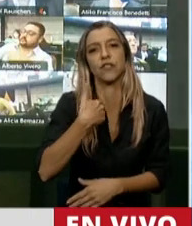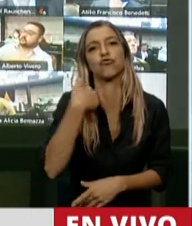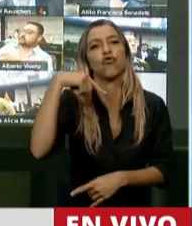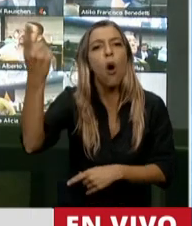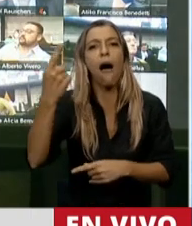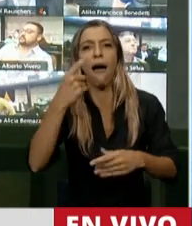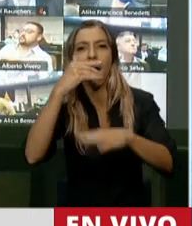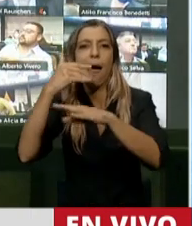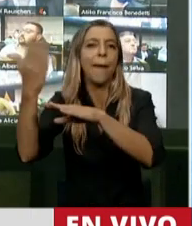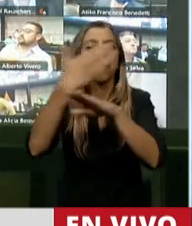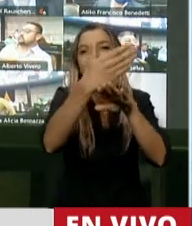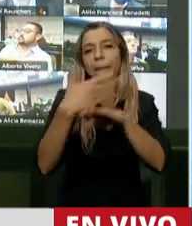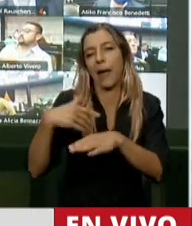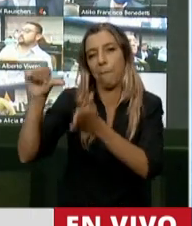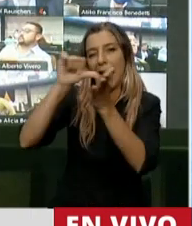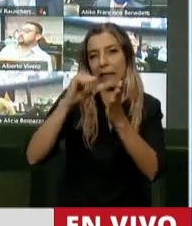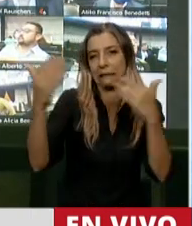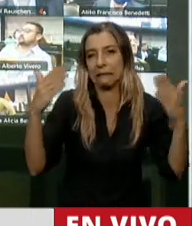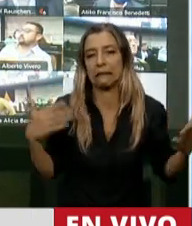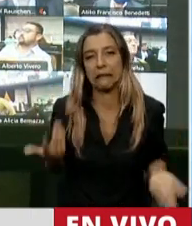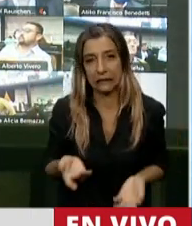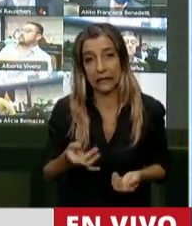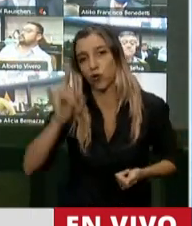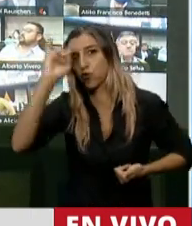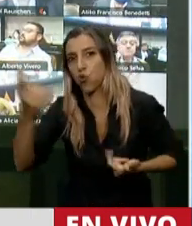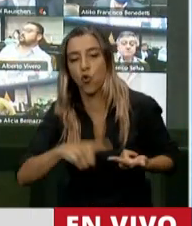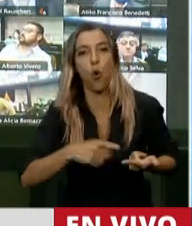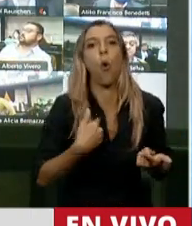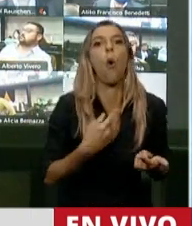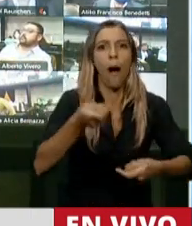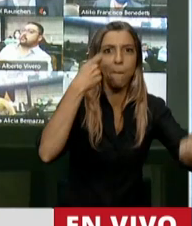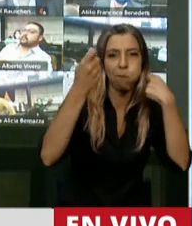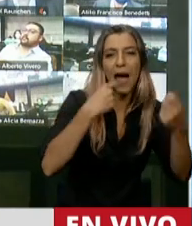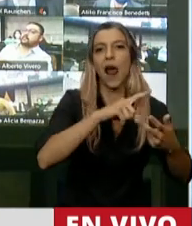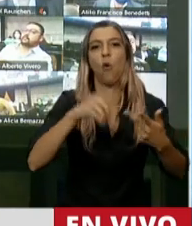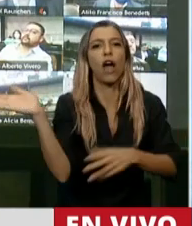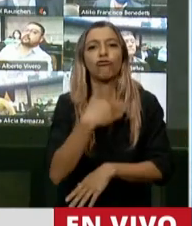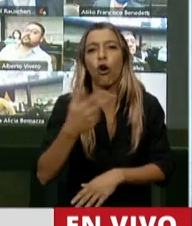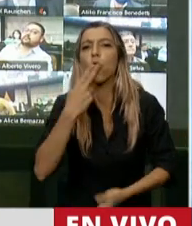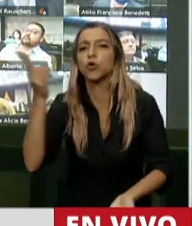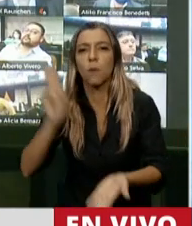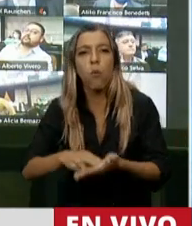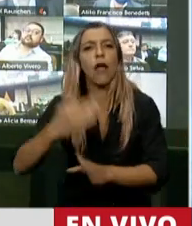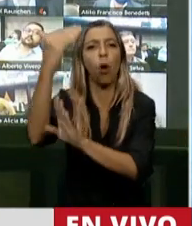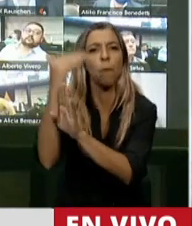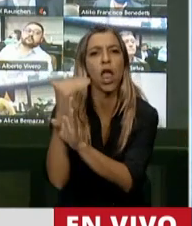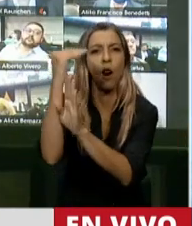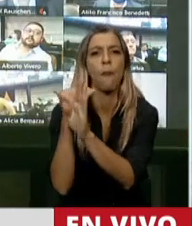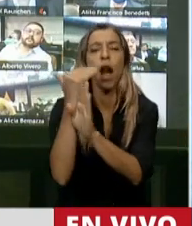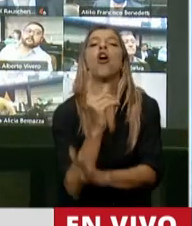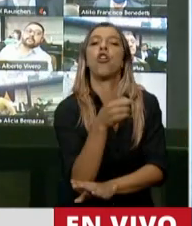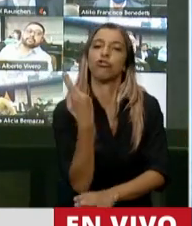empresas. Mientras Paraguay sanciona la SAS, mientras Uruguay baja la carga tributaria, la República Argentina